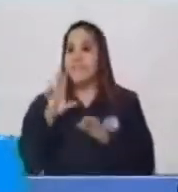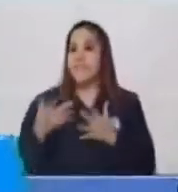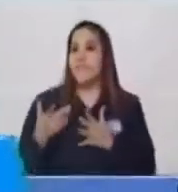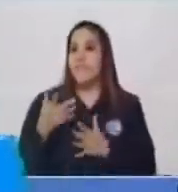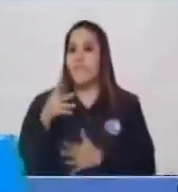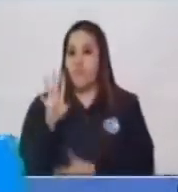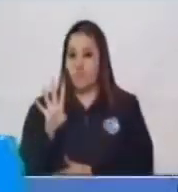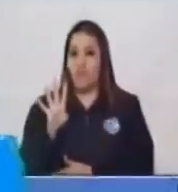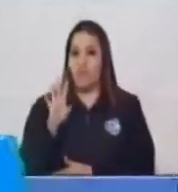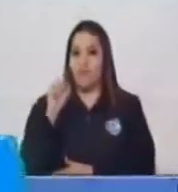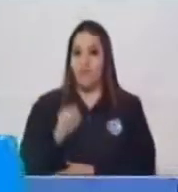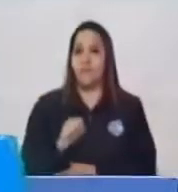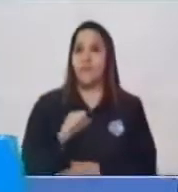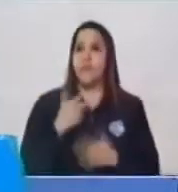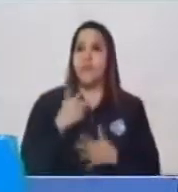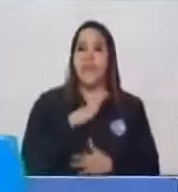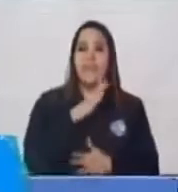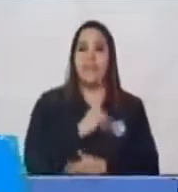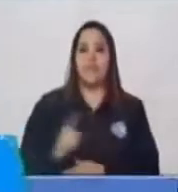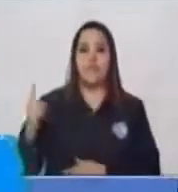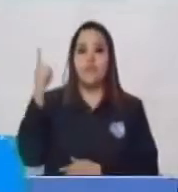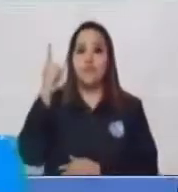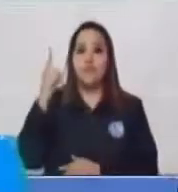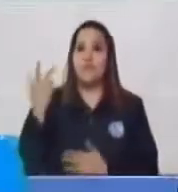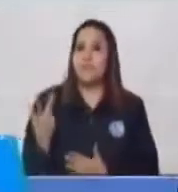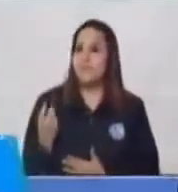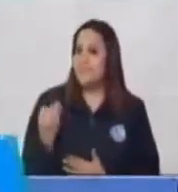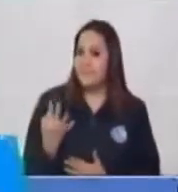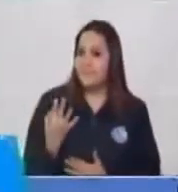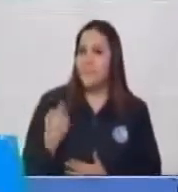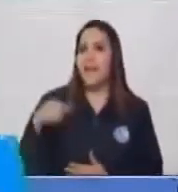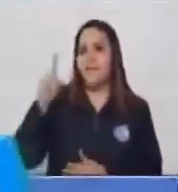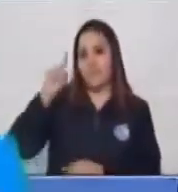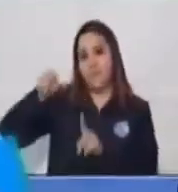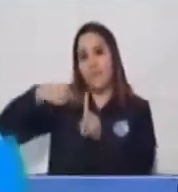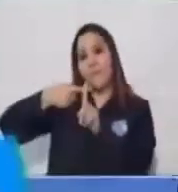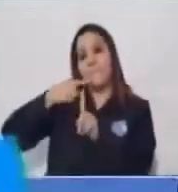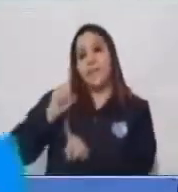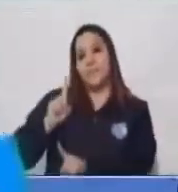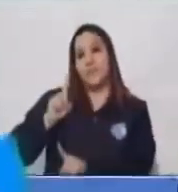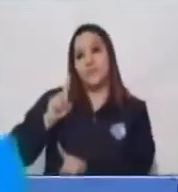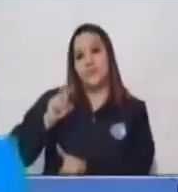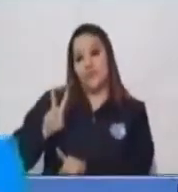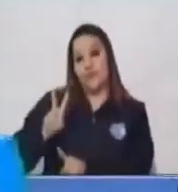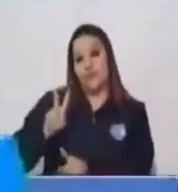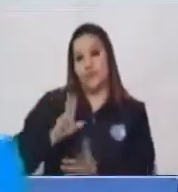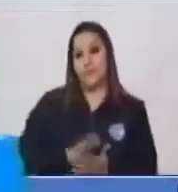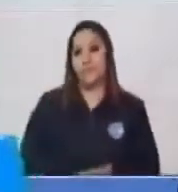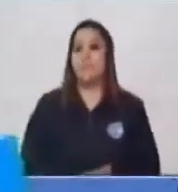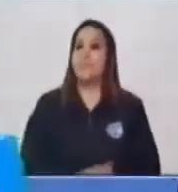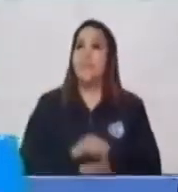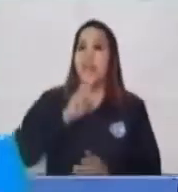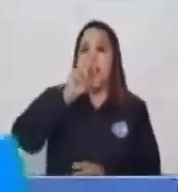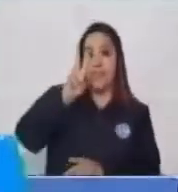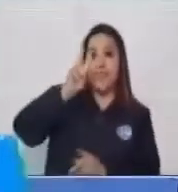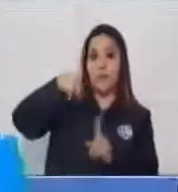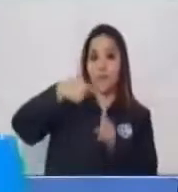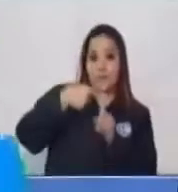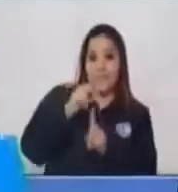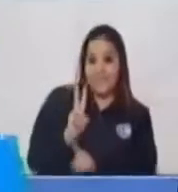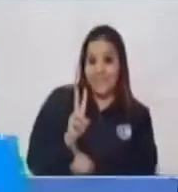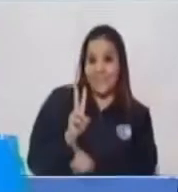y llevo 1 1 más 1 2 2 más 2